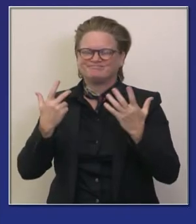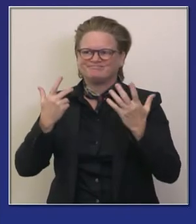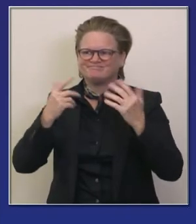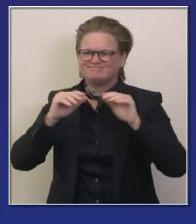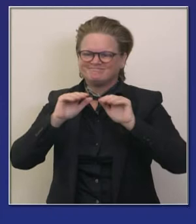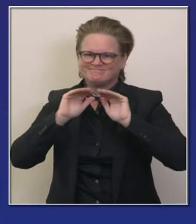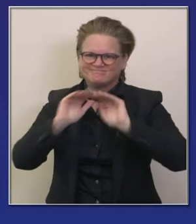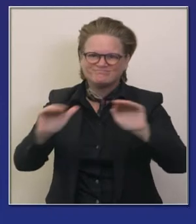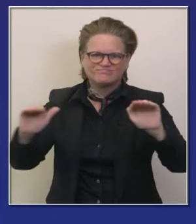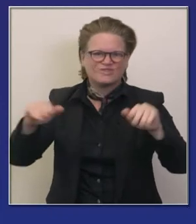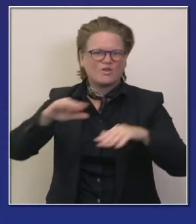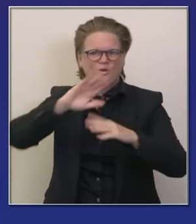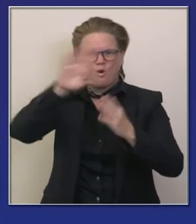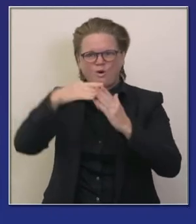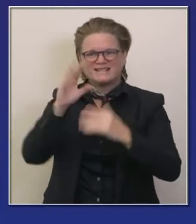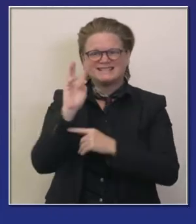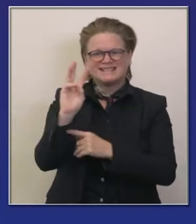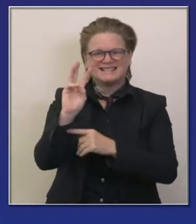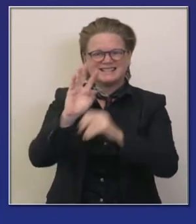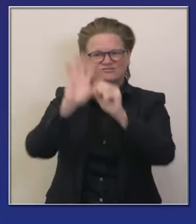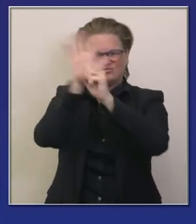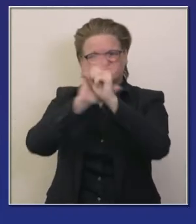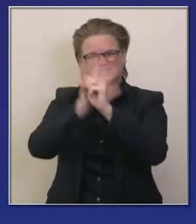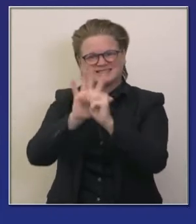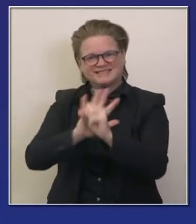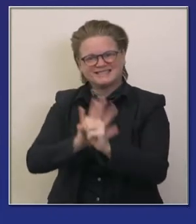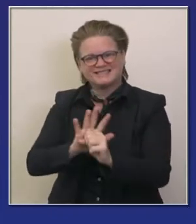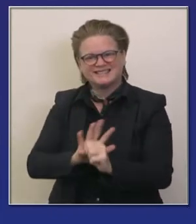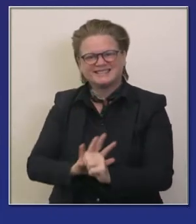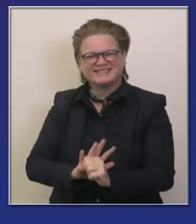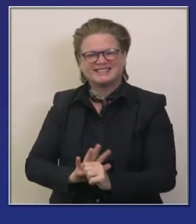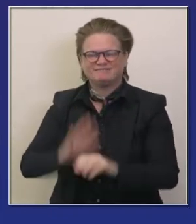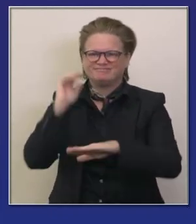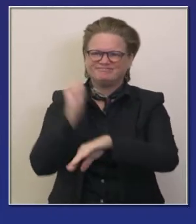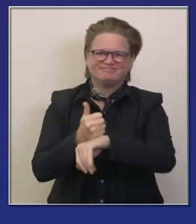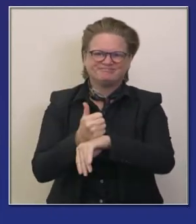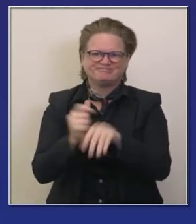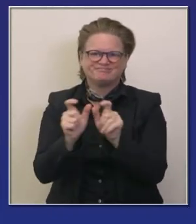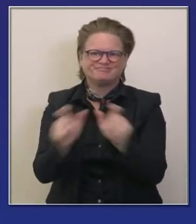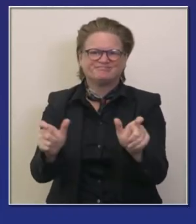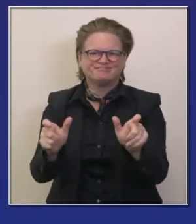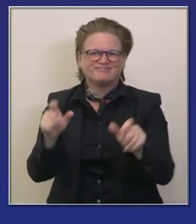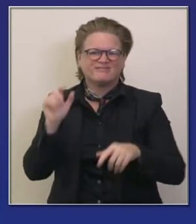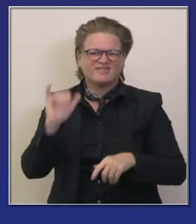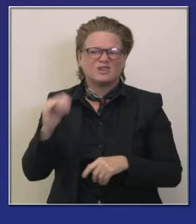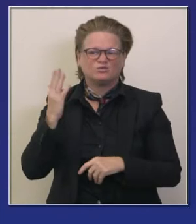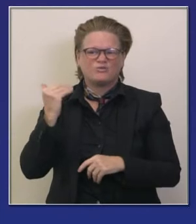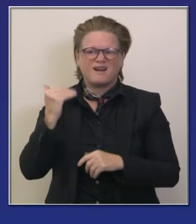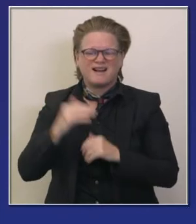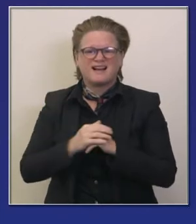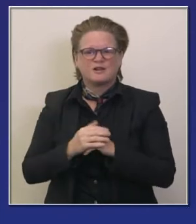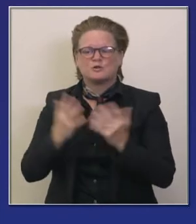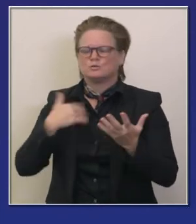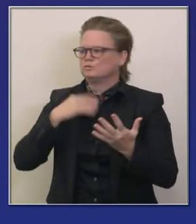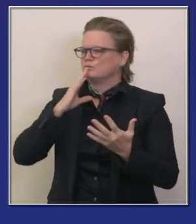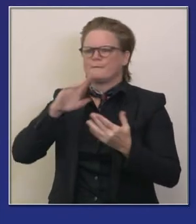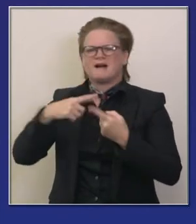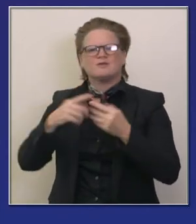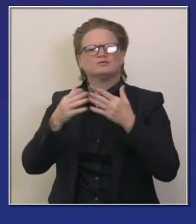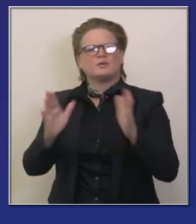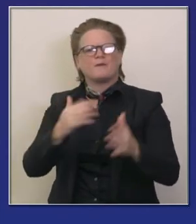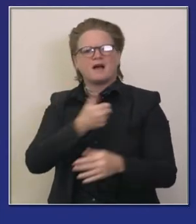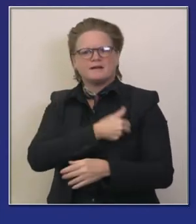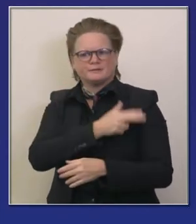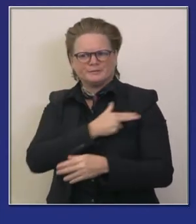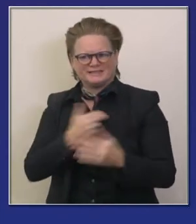avanzando los protocolos y el comportamiento en el estado siendo más restringidos ahora hablando de las capacidades